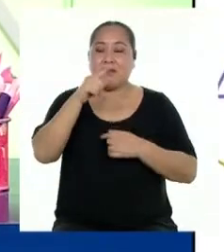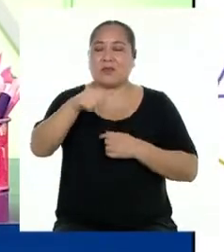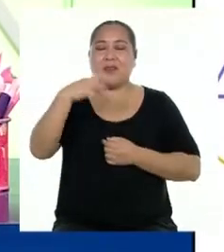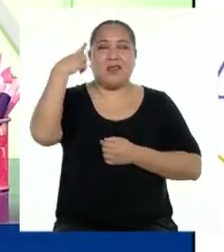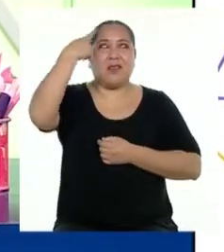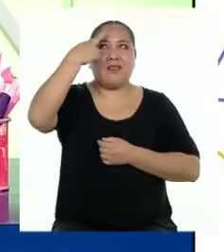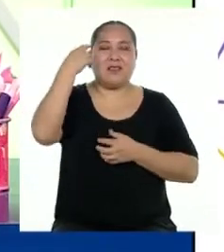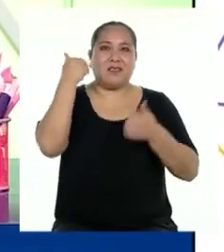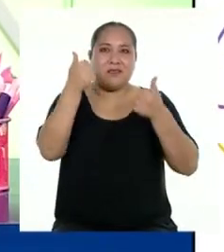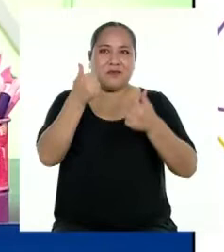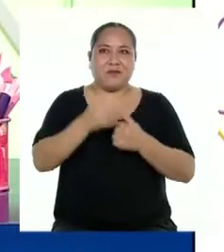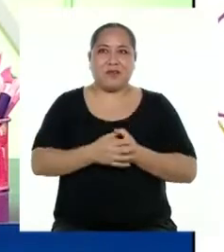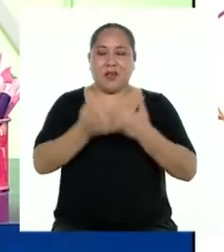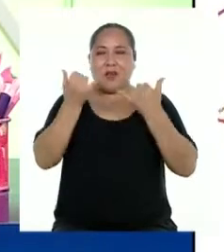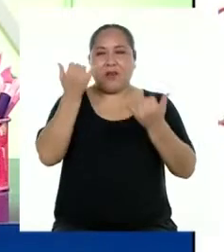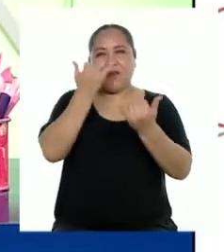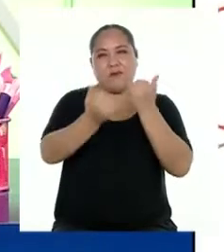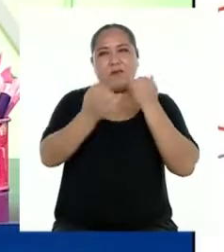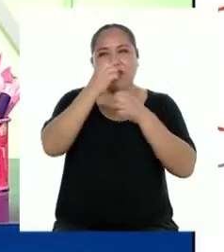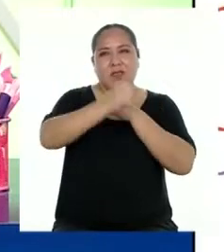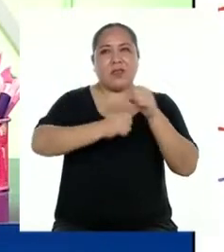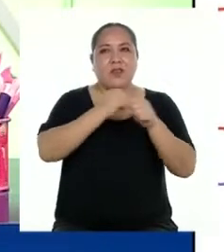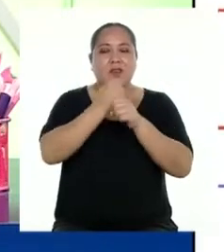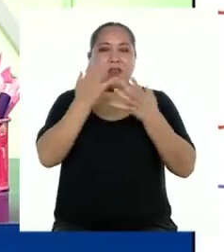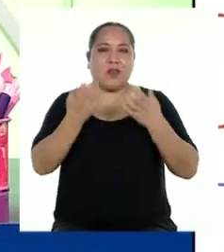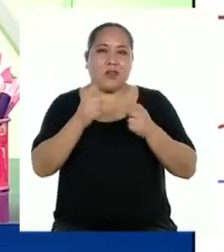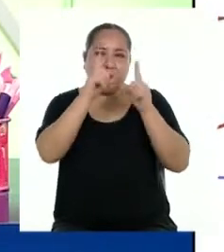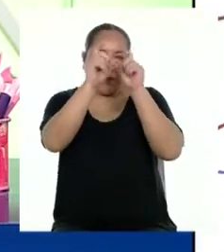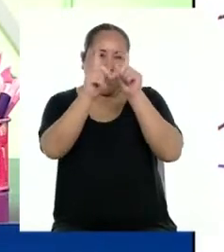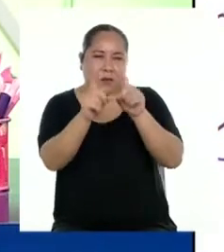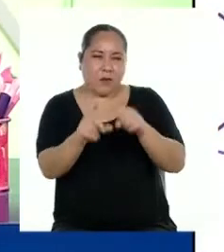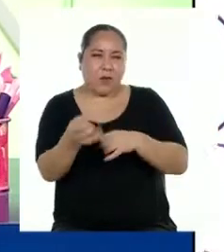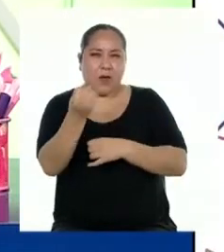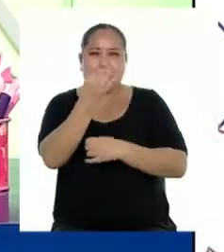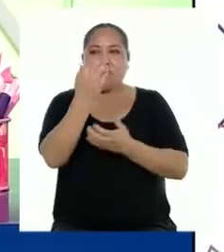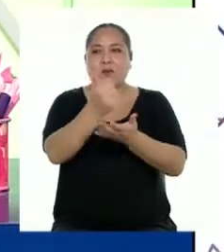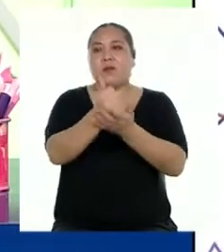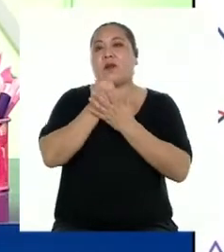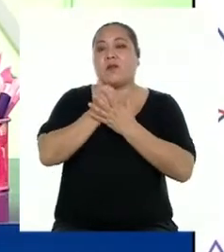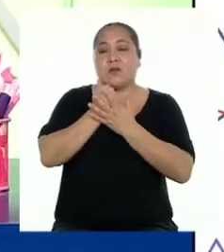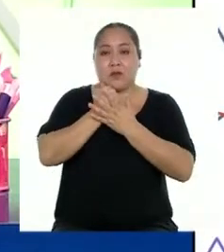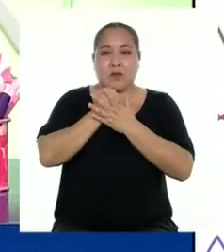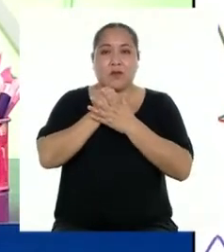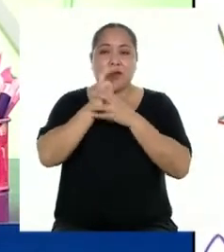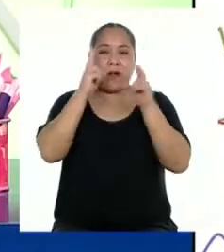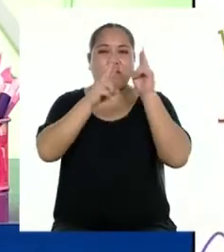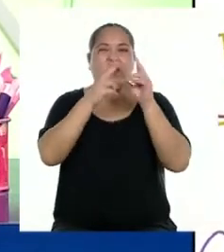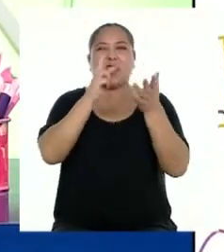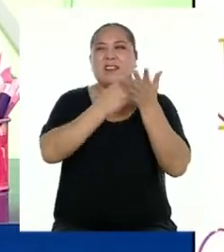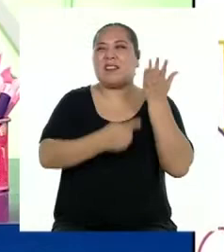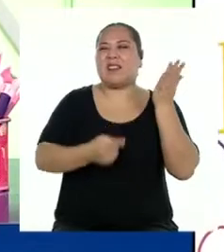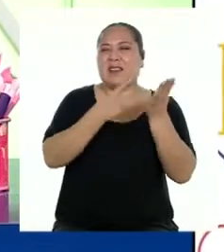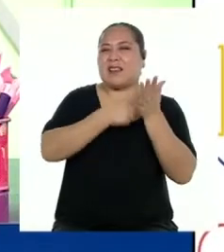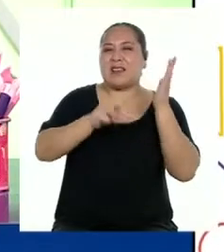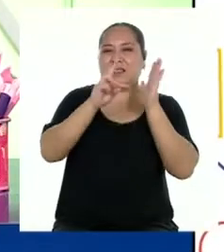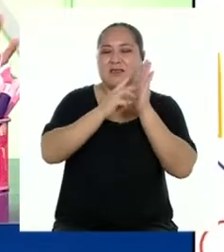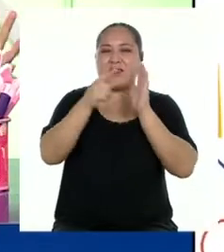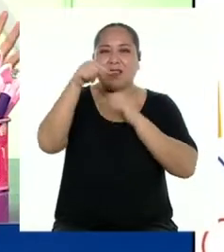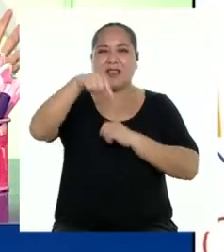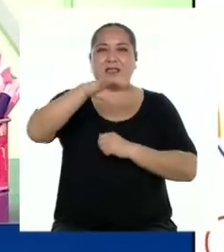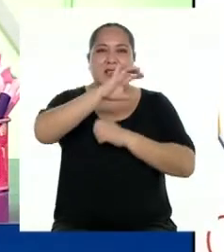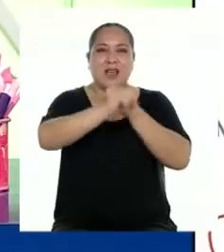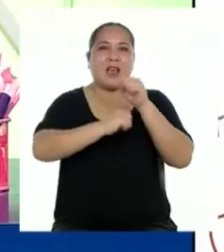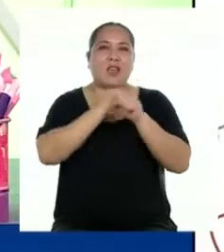reflexivos. Y ahora que es fin de año, quisiera hacerles unas preguntas que me ayuden a reconstruir qué significó este 2020 para